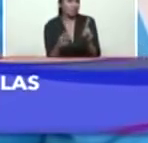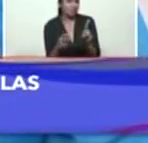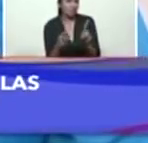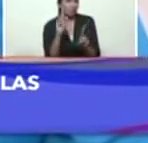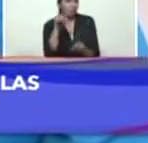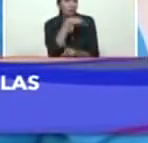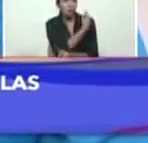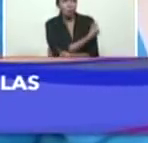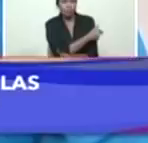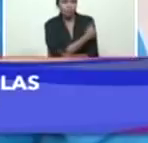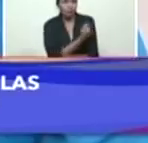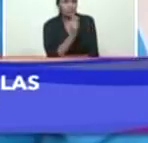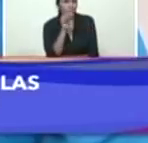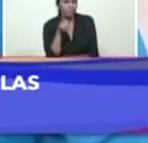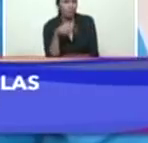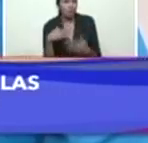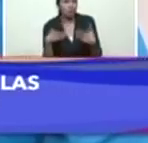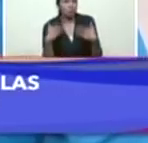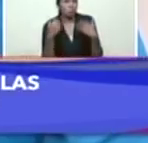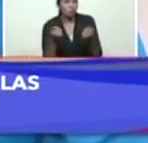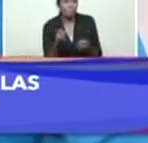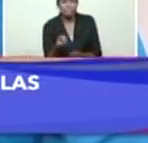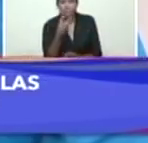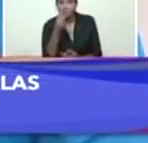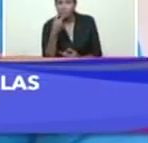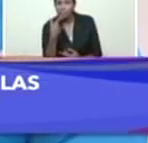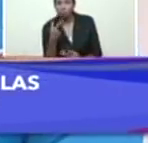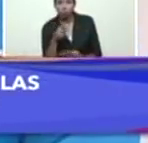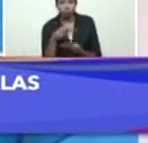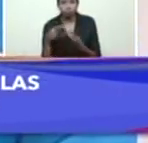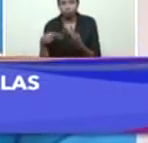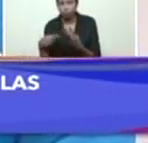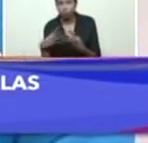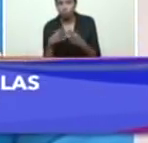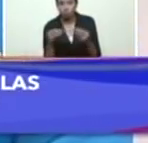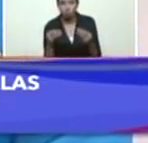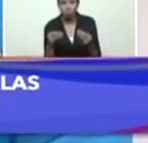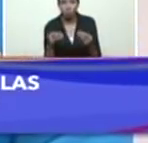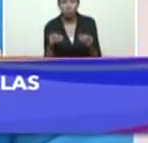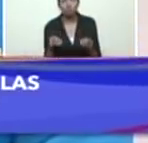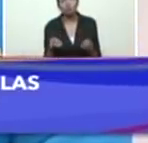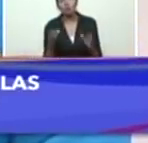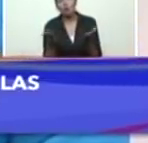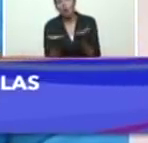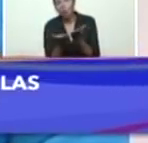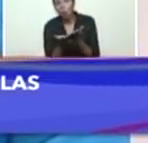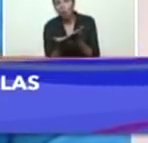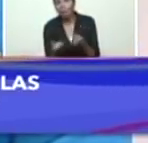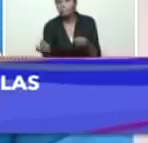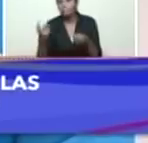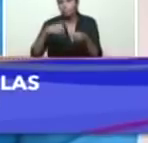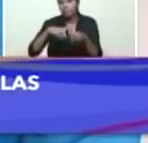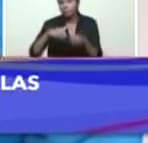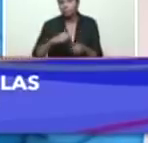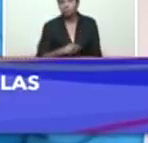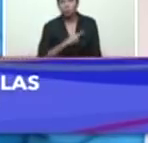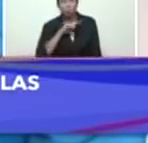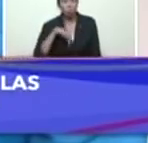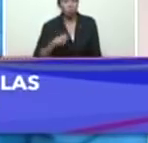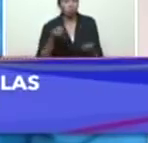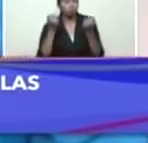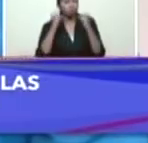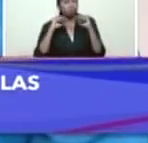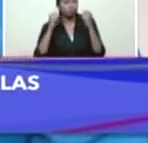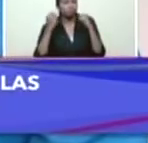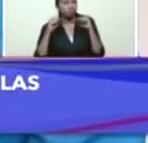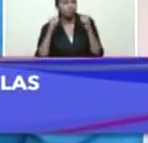hospitales, presidente, es la salud, es los medicamentos, todo esto, y por eso la escuela, pues, se ha visto involucrada, nosotros estamos preparándonos, presidente,